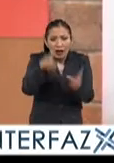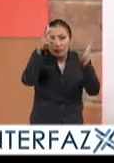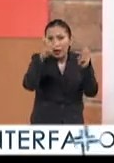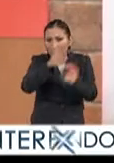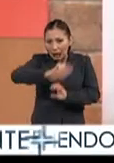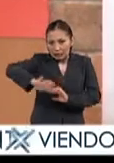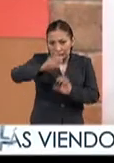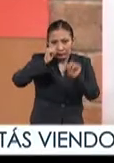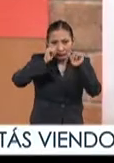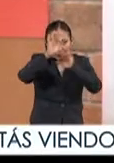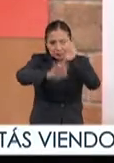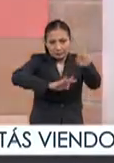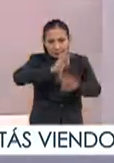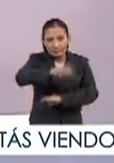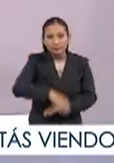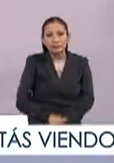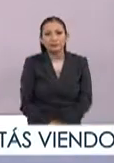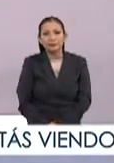temas ambientales.